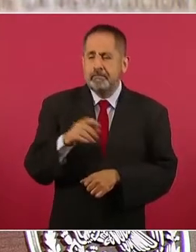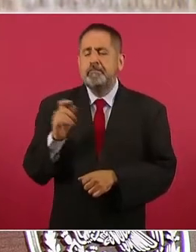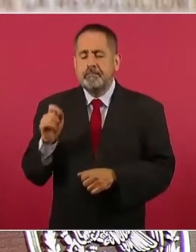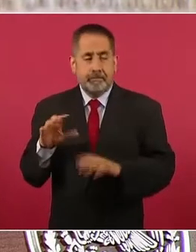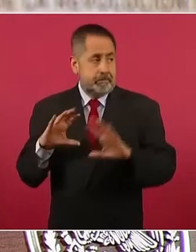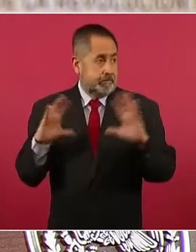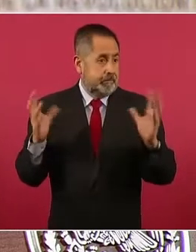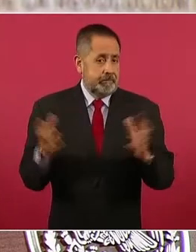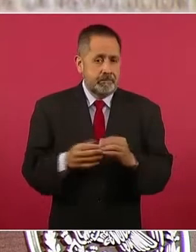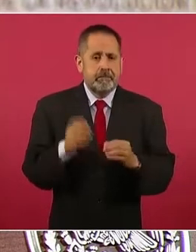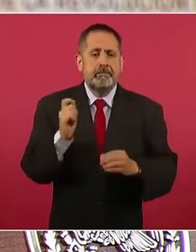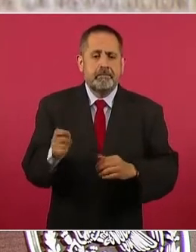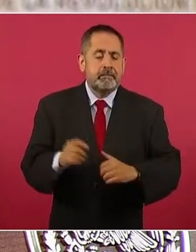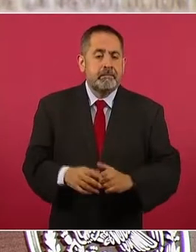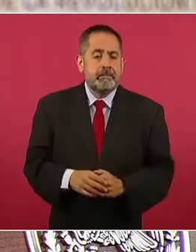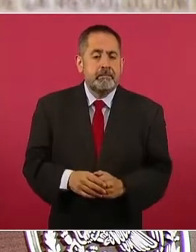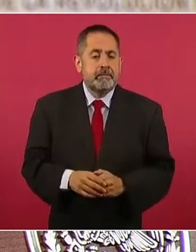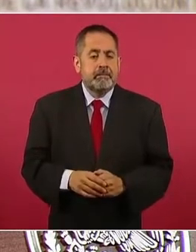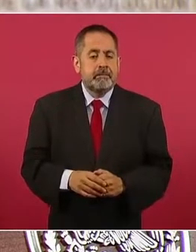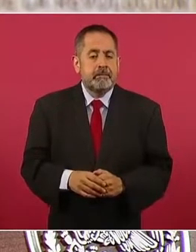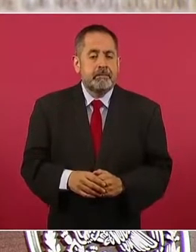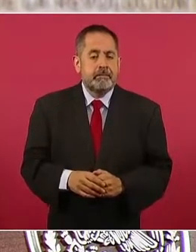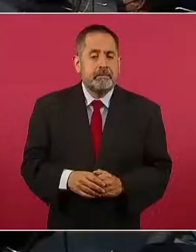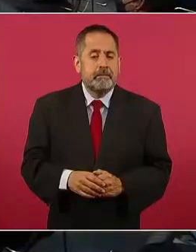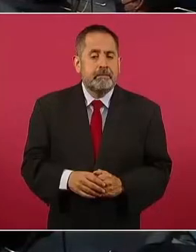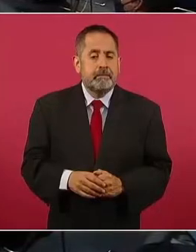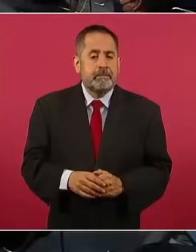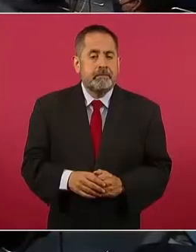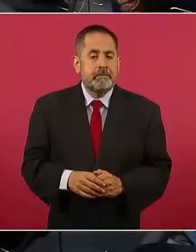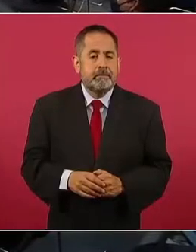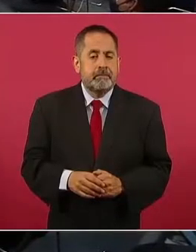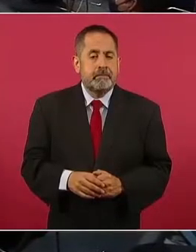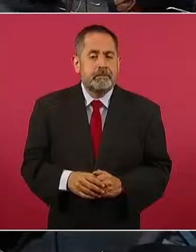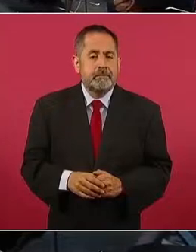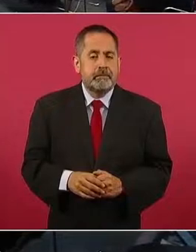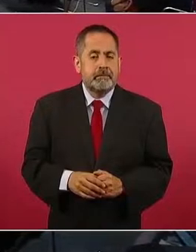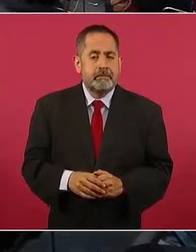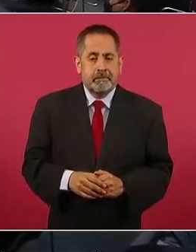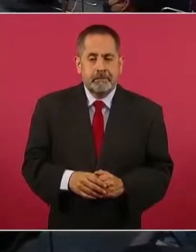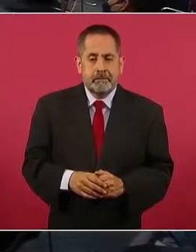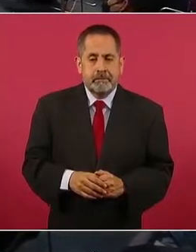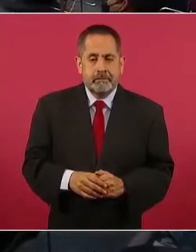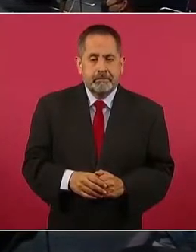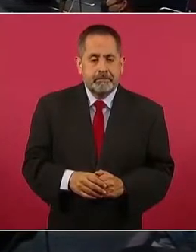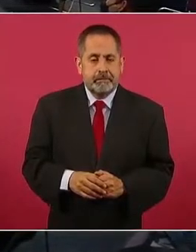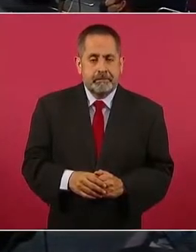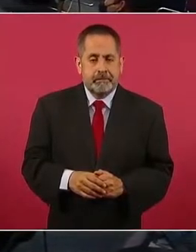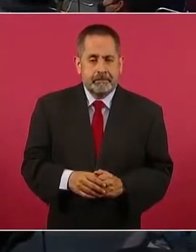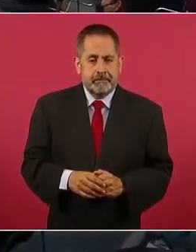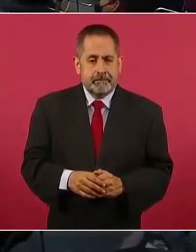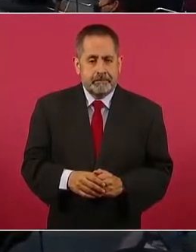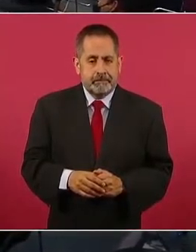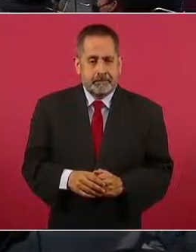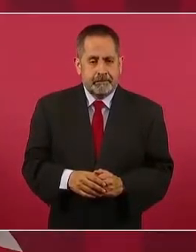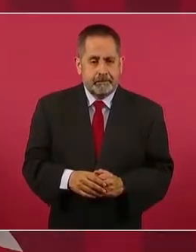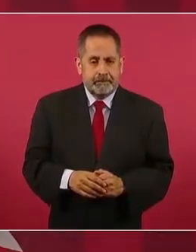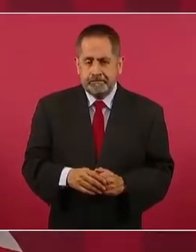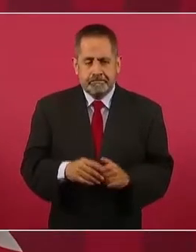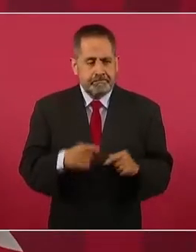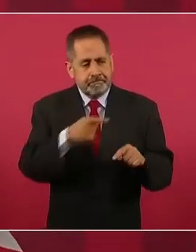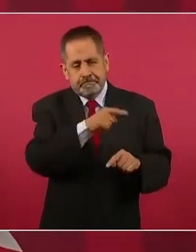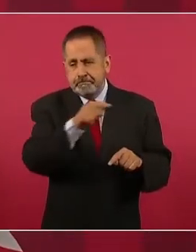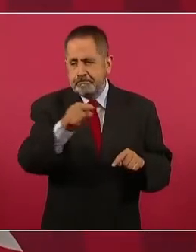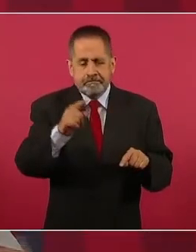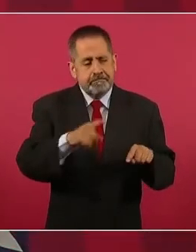se tienen que anular